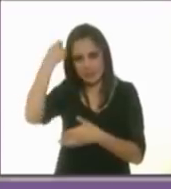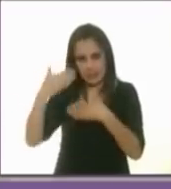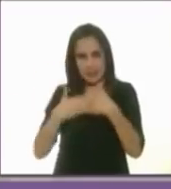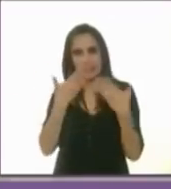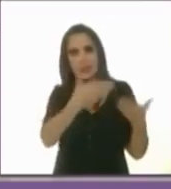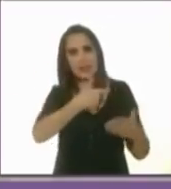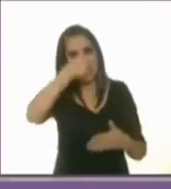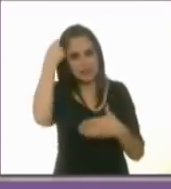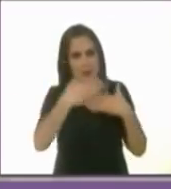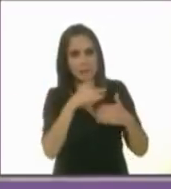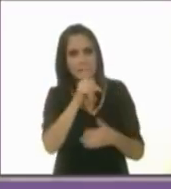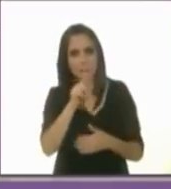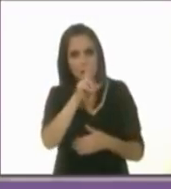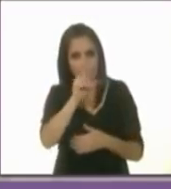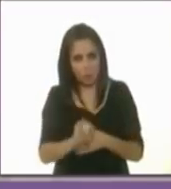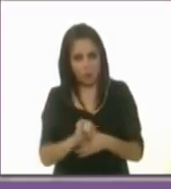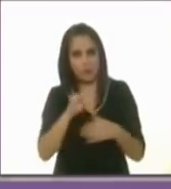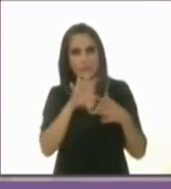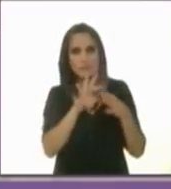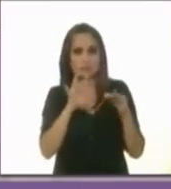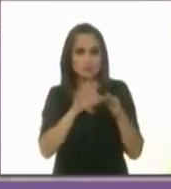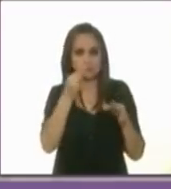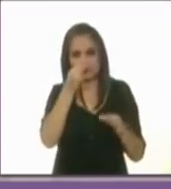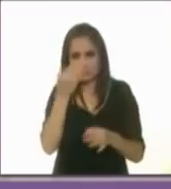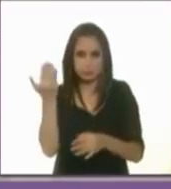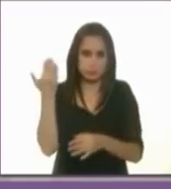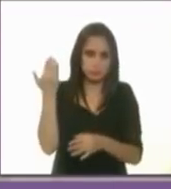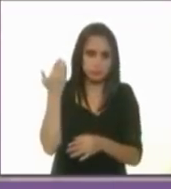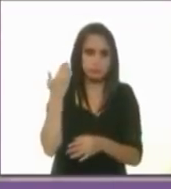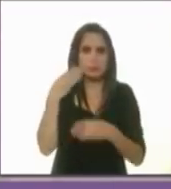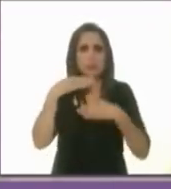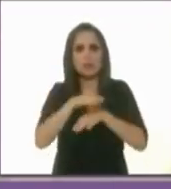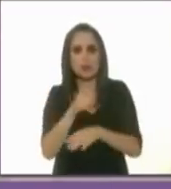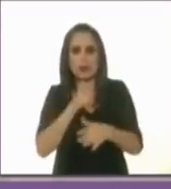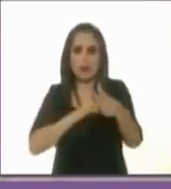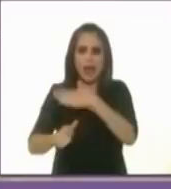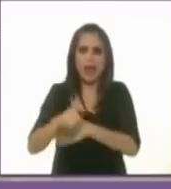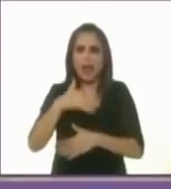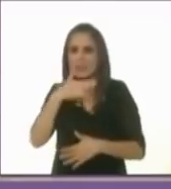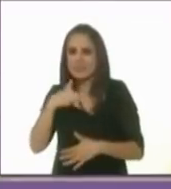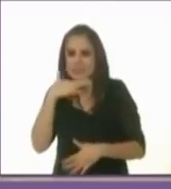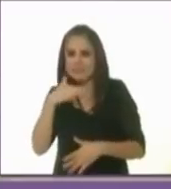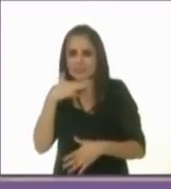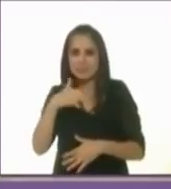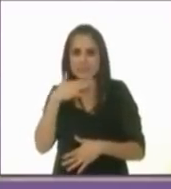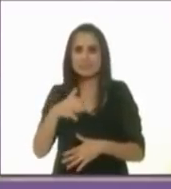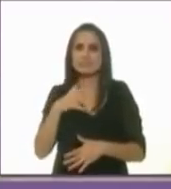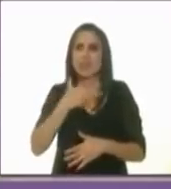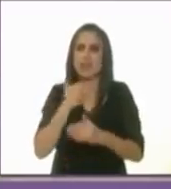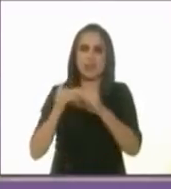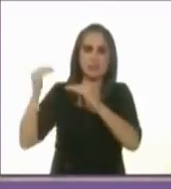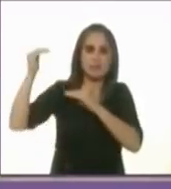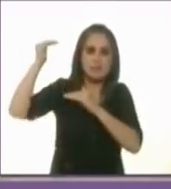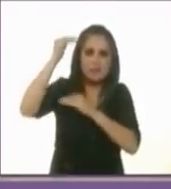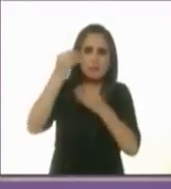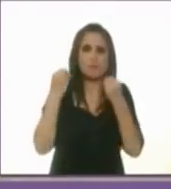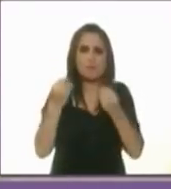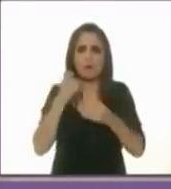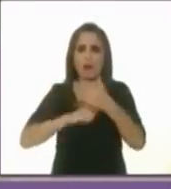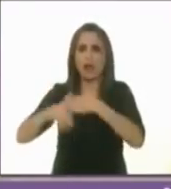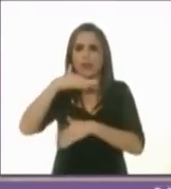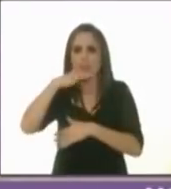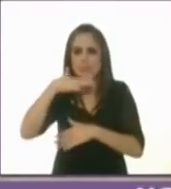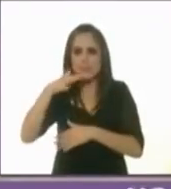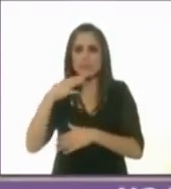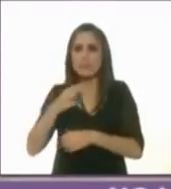Purificación Carpinteiro, hace unos momentos hablaba de los actos de corrupción de terceros o presuntos actos de corrupción de